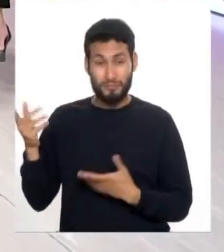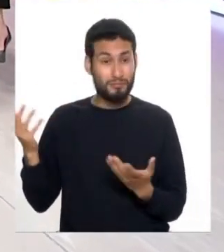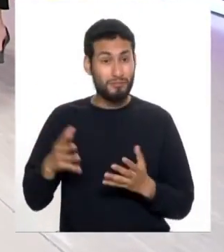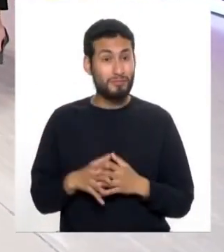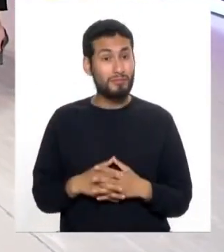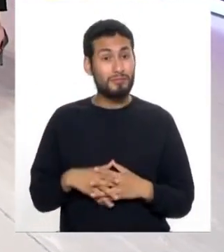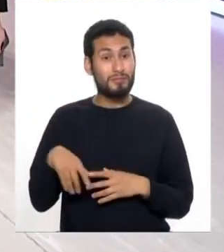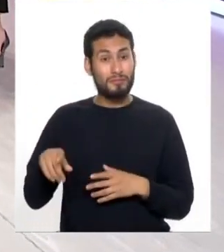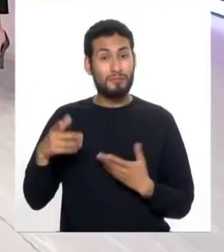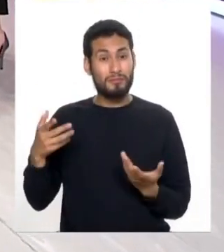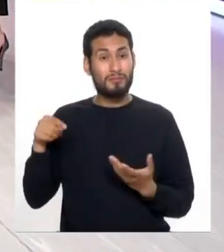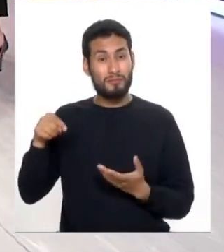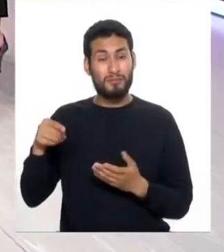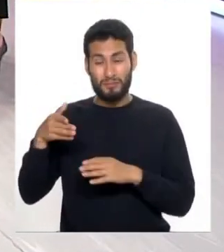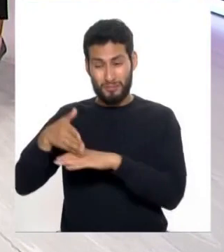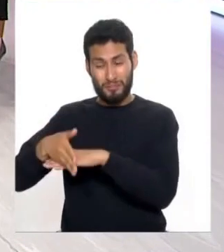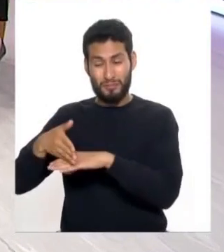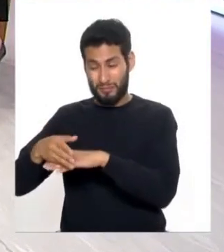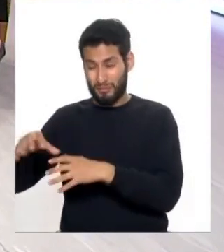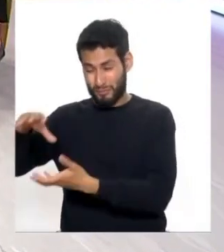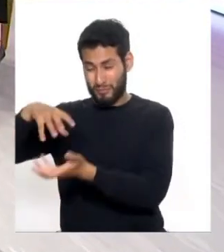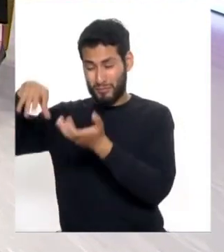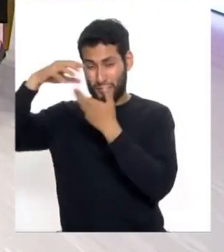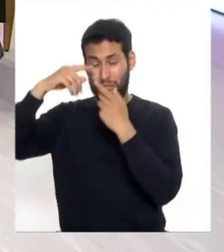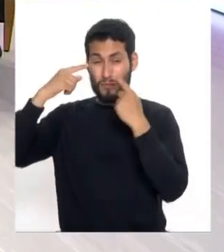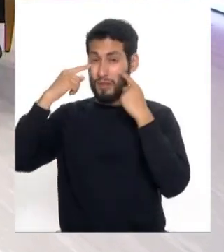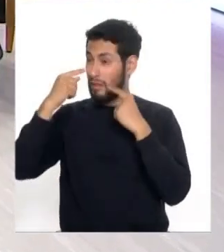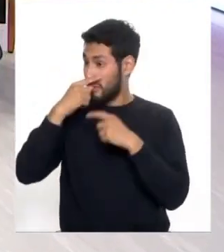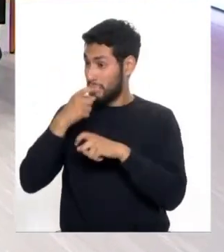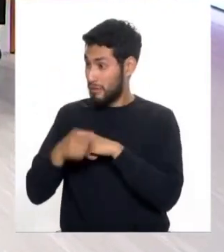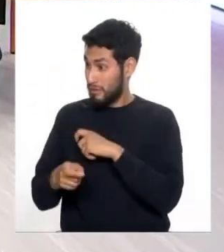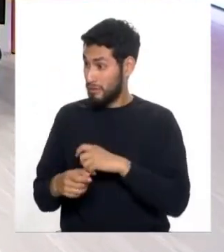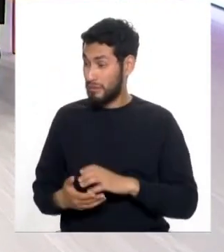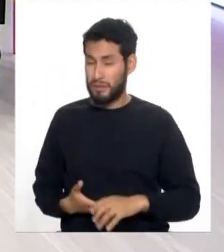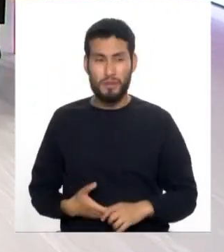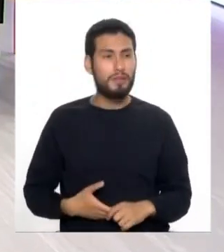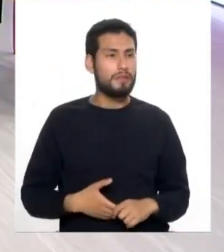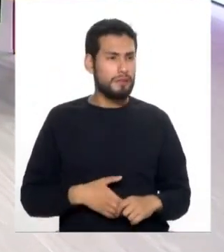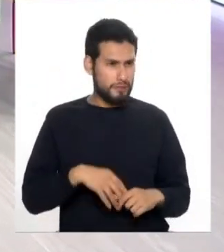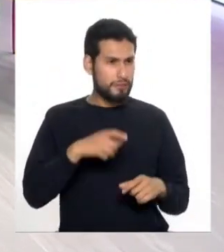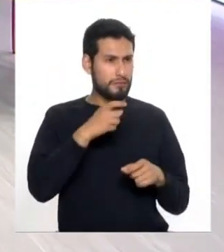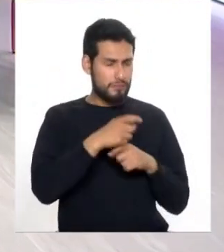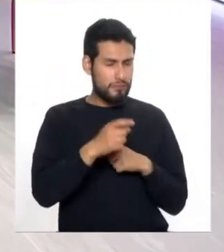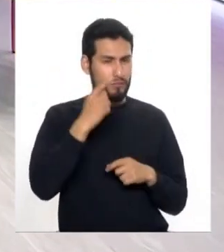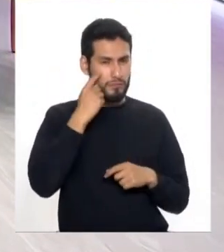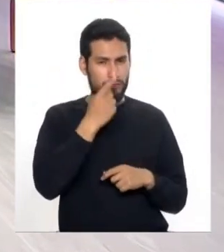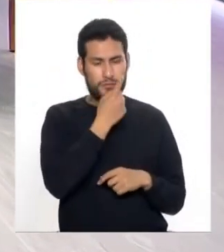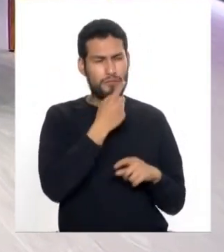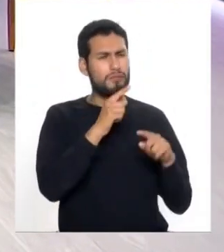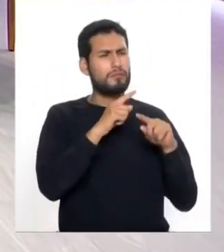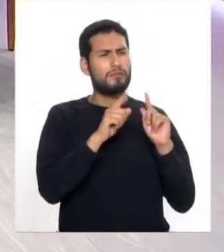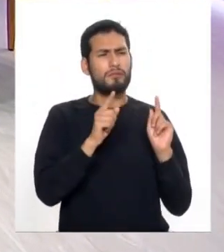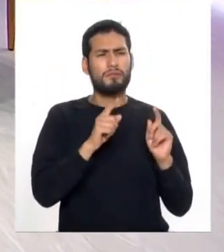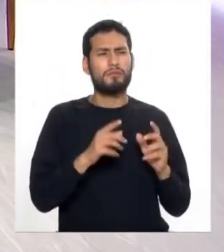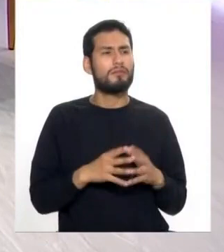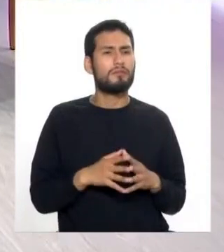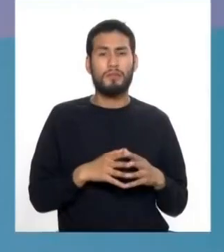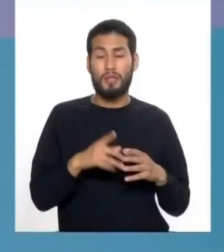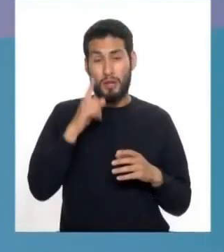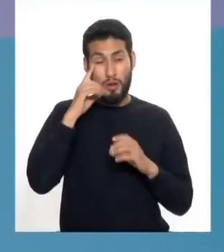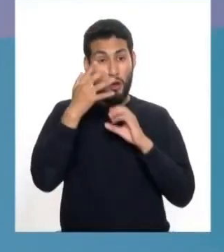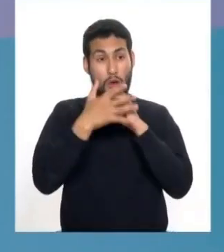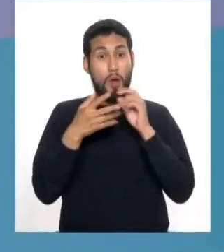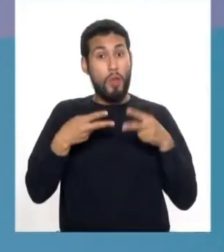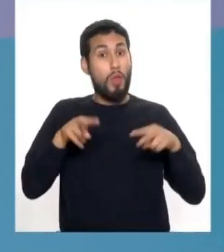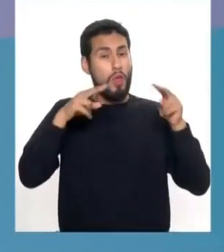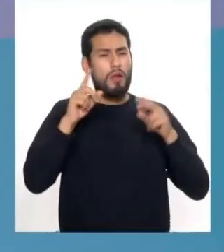afectar el consumo de leña el uso de leña hacia nuestros ojos afecta a los ojos sin embargo no incrementa la catarata